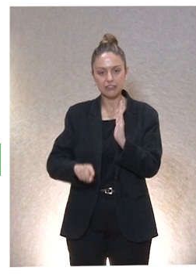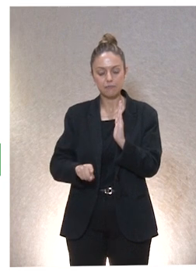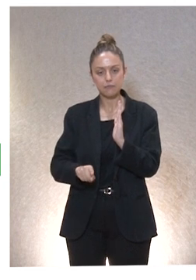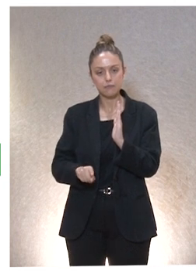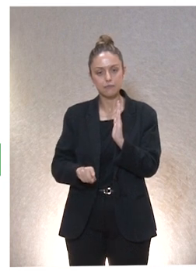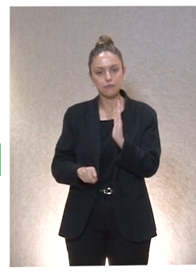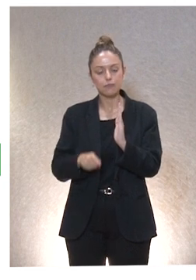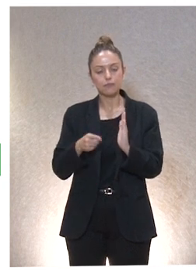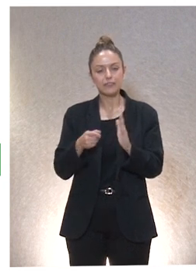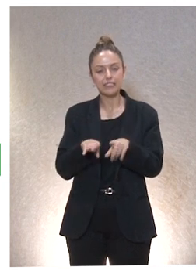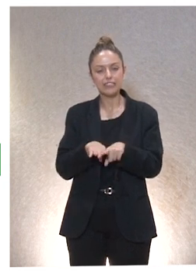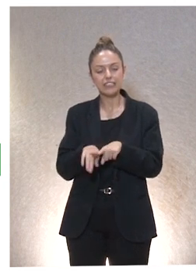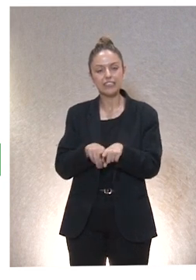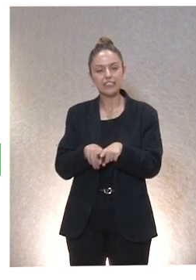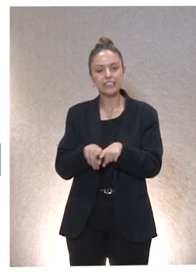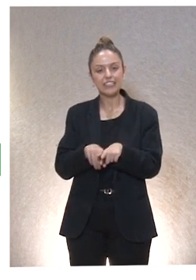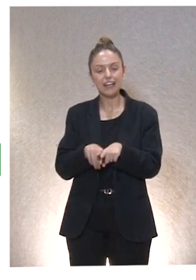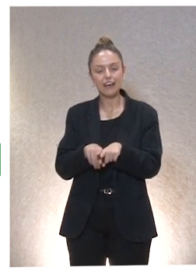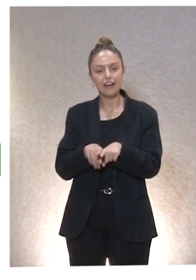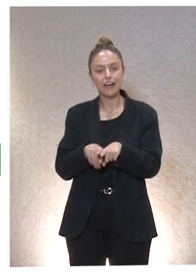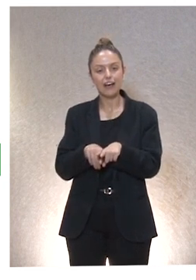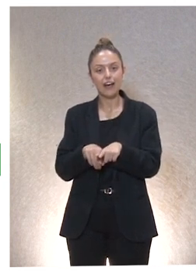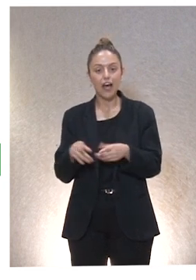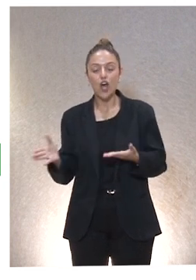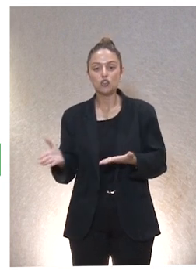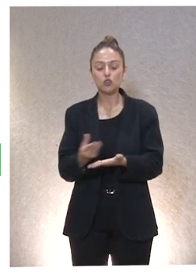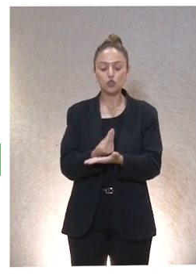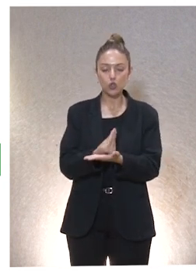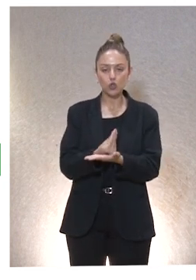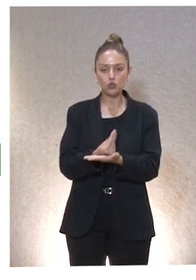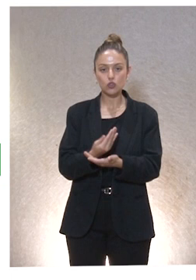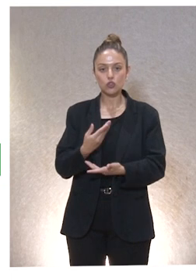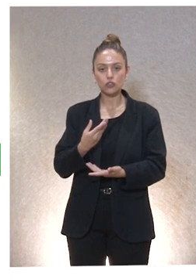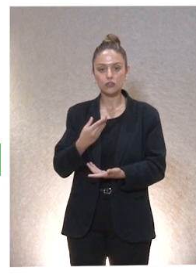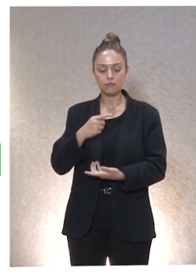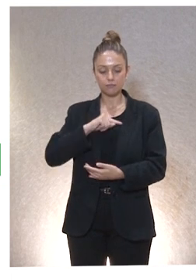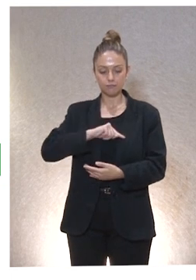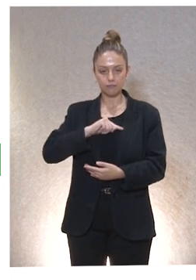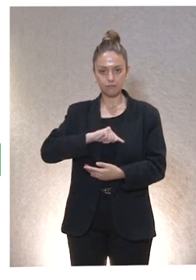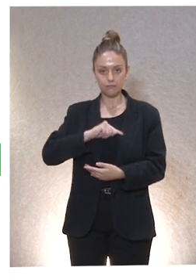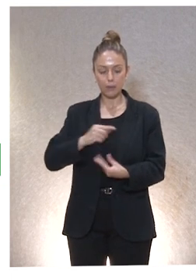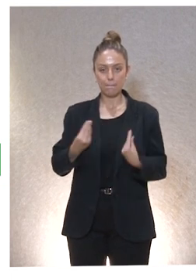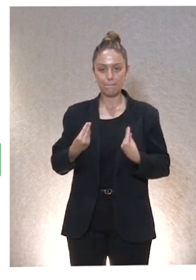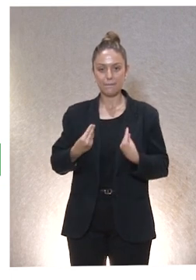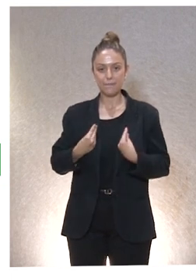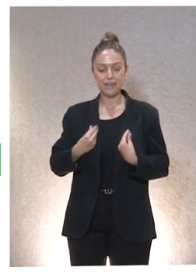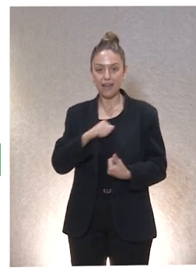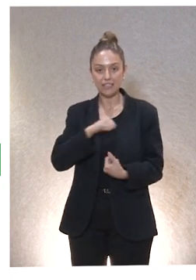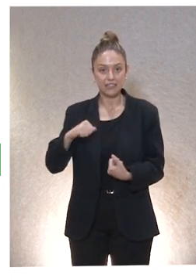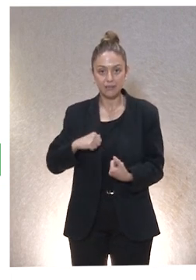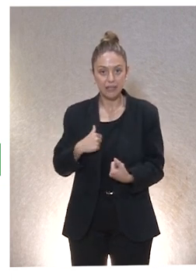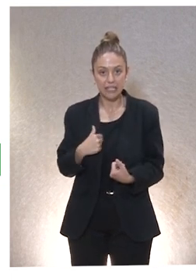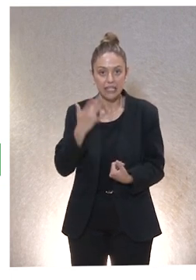solamente en esa crítica, todos y todas interiorizamos el ideal de vida independiente pura y dura.